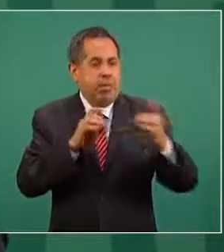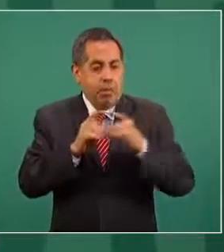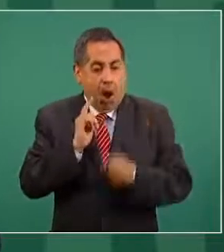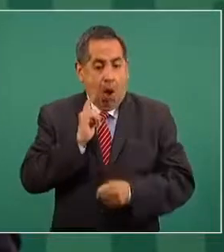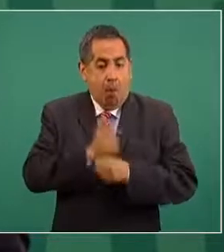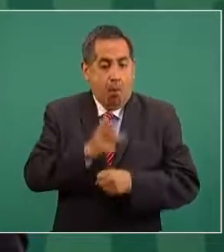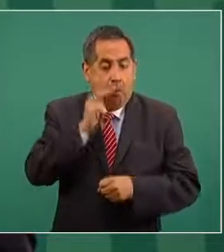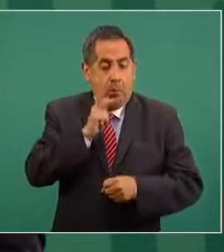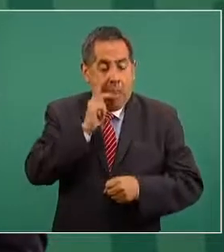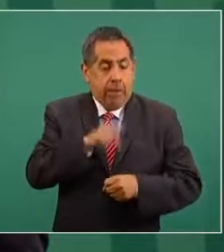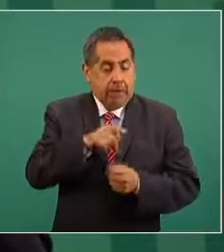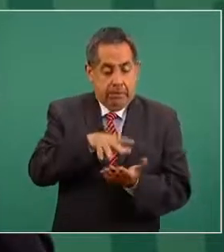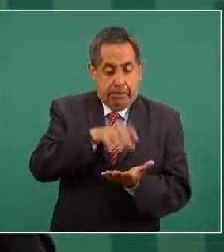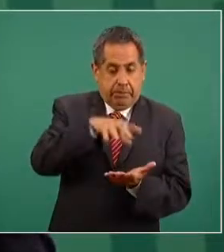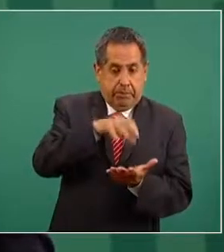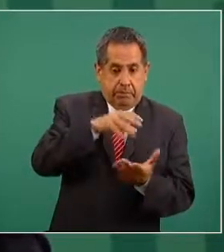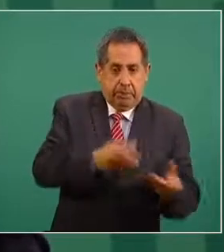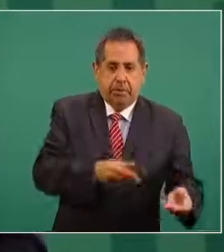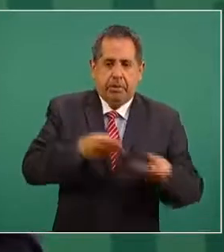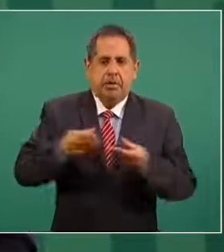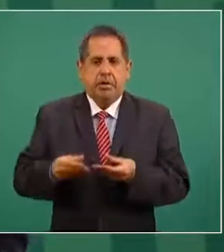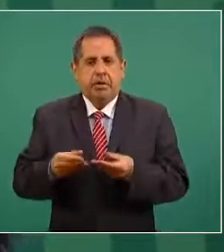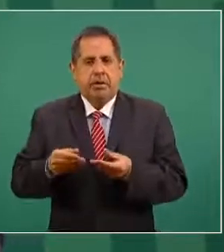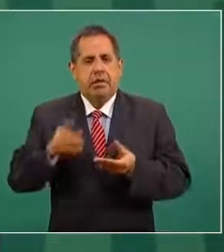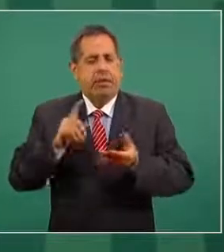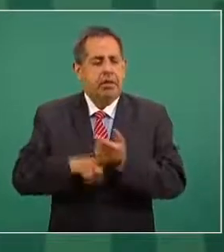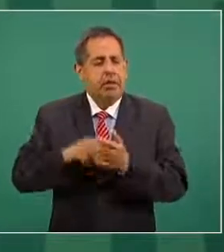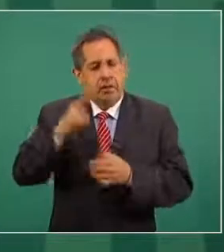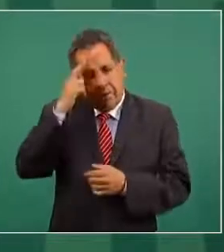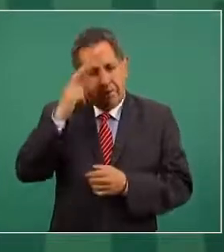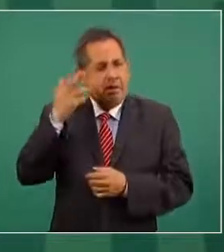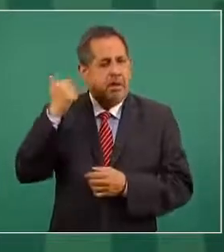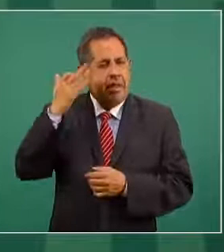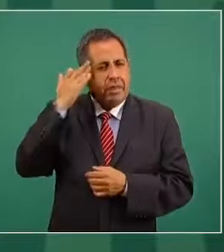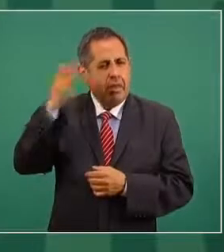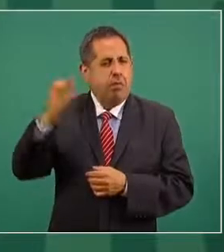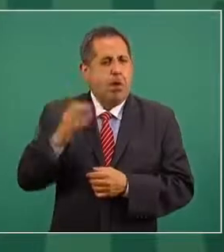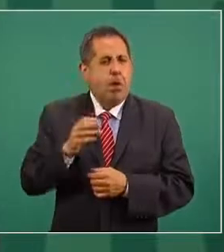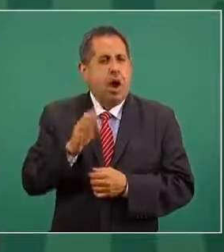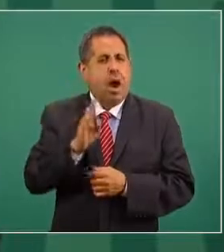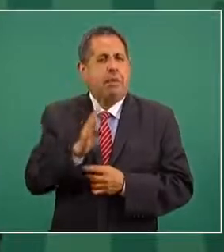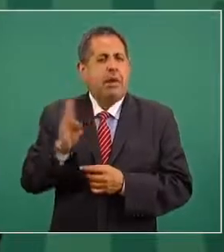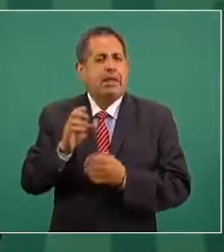En ese tiempo yo supongo con una plataforma Blackberry y